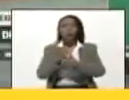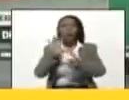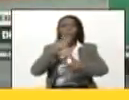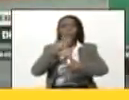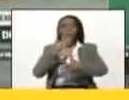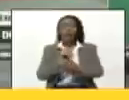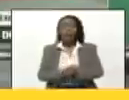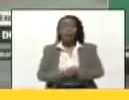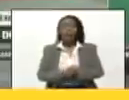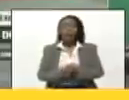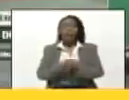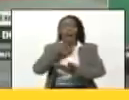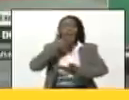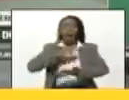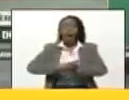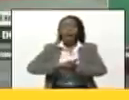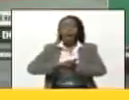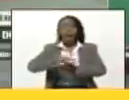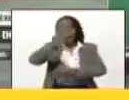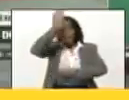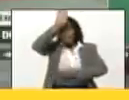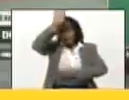y mandó una carta al Papa.